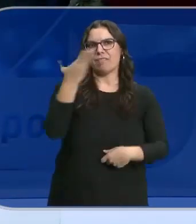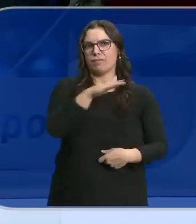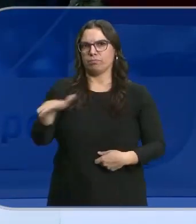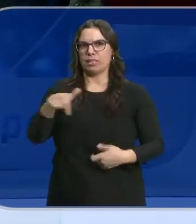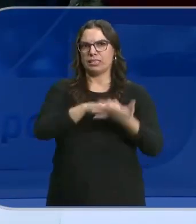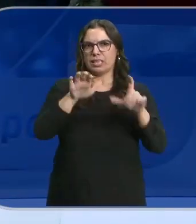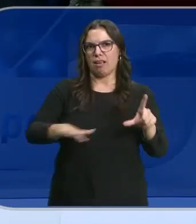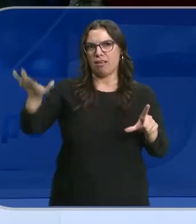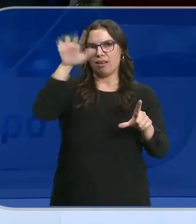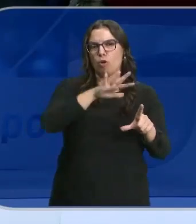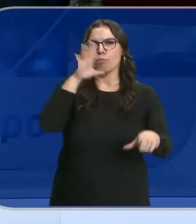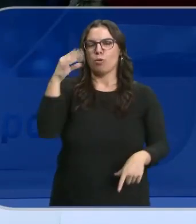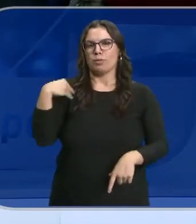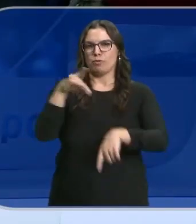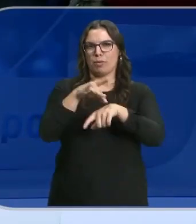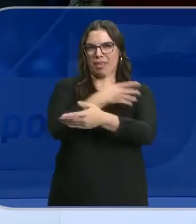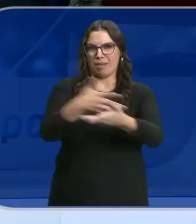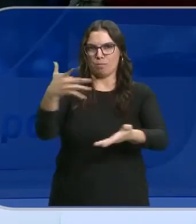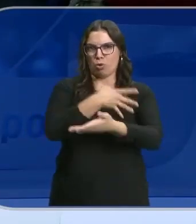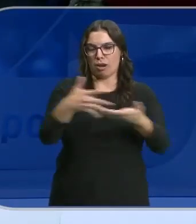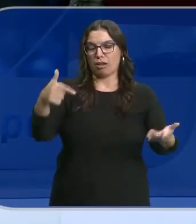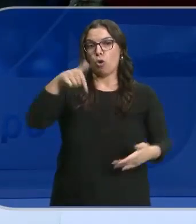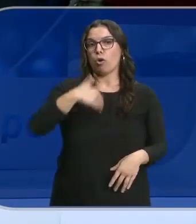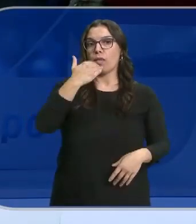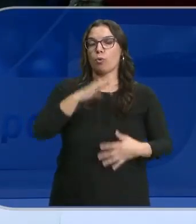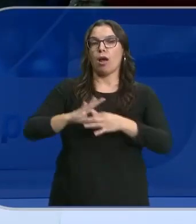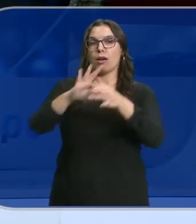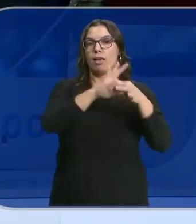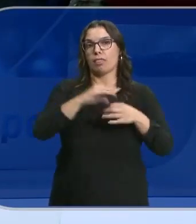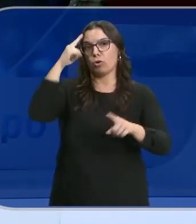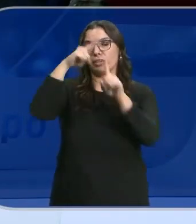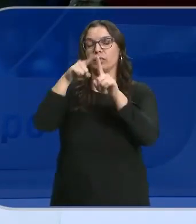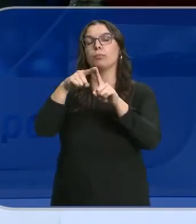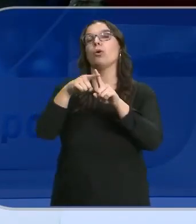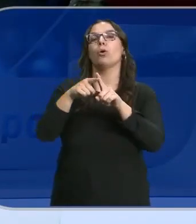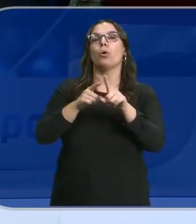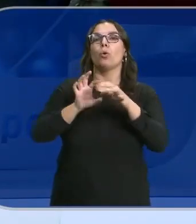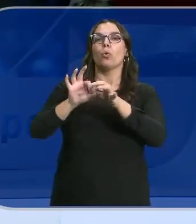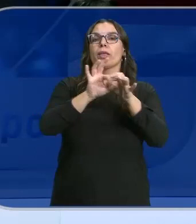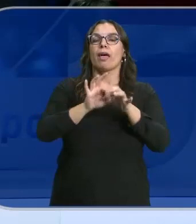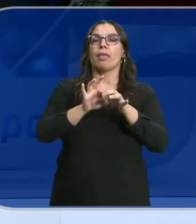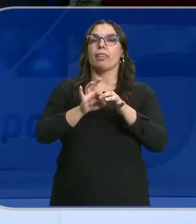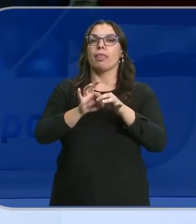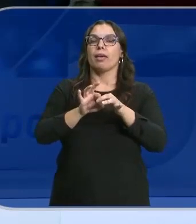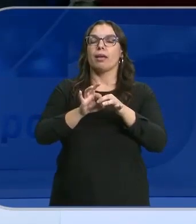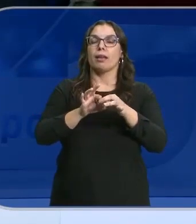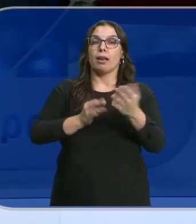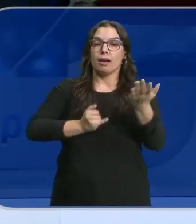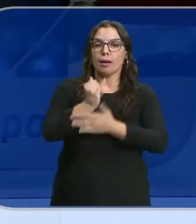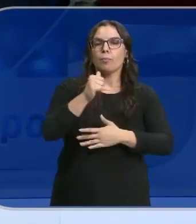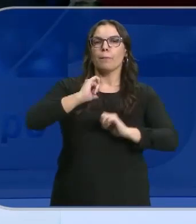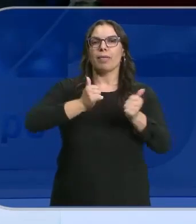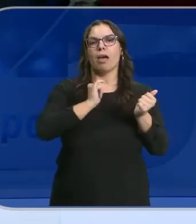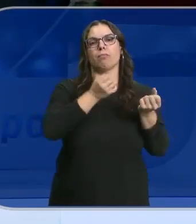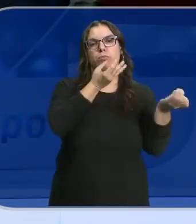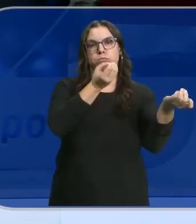León por la enfermedad hemorrágica epizootica. Hoy en Zamora, la Alianza por la Unidad del Campo ha empezado una ronda de jornadas para informar de la situación a